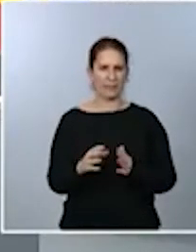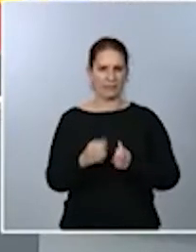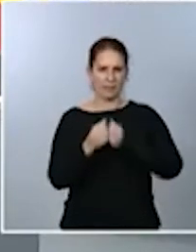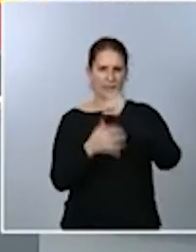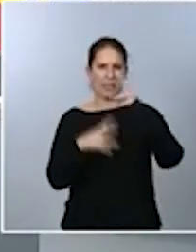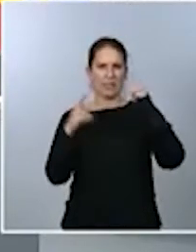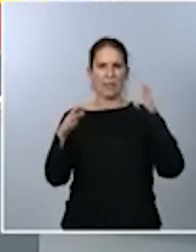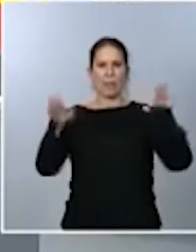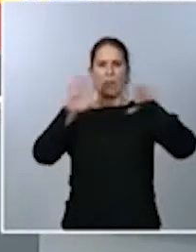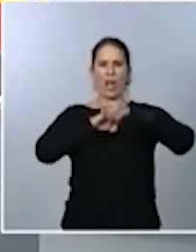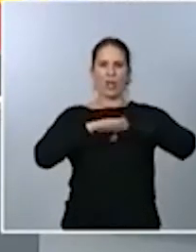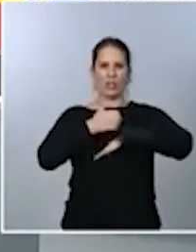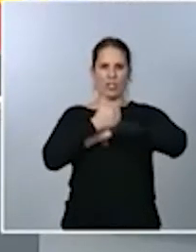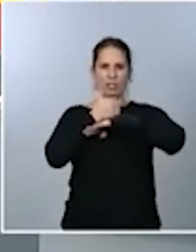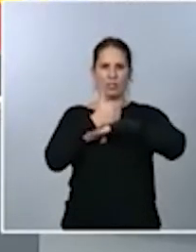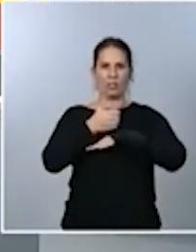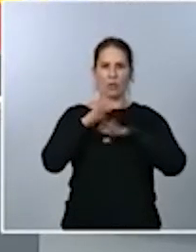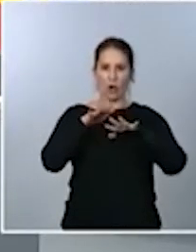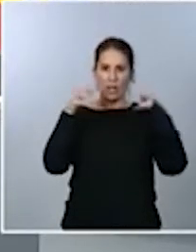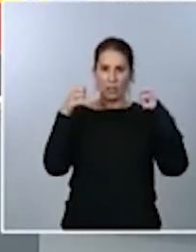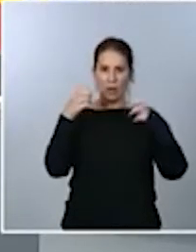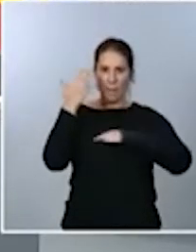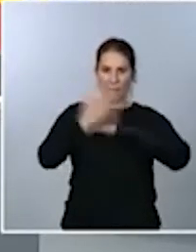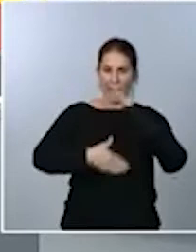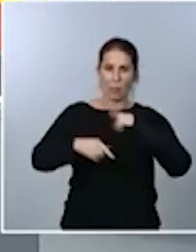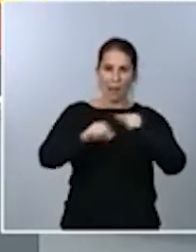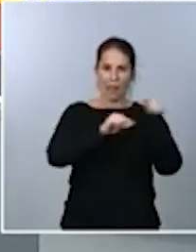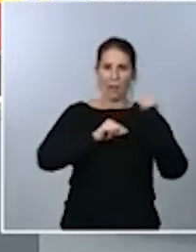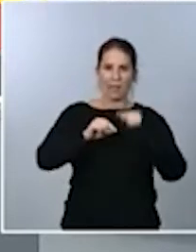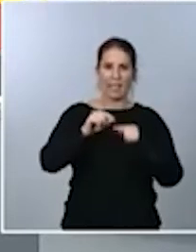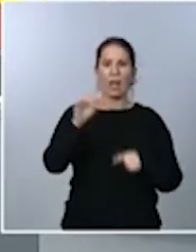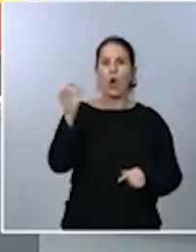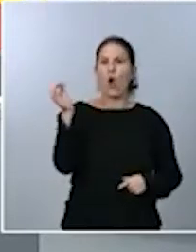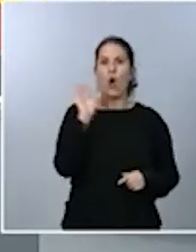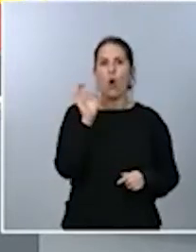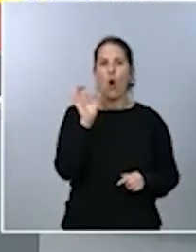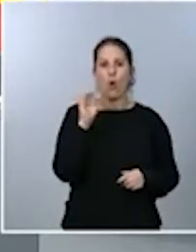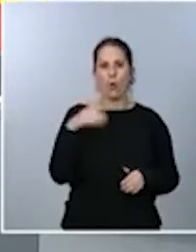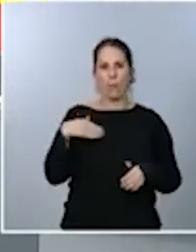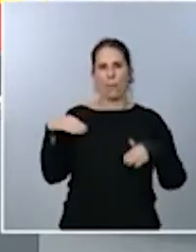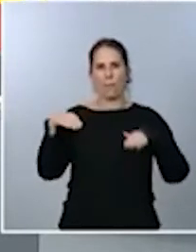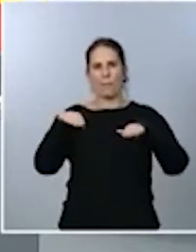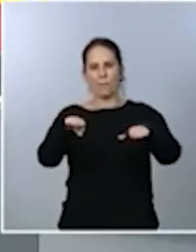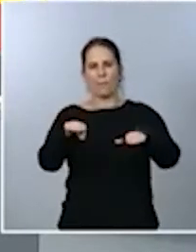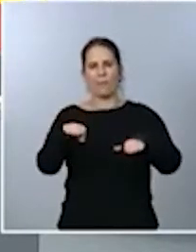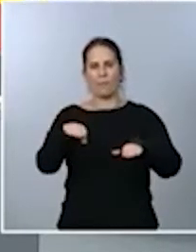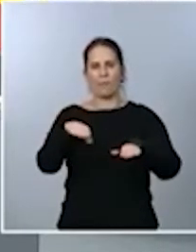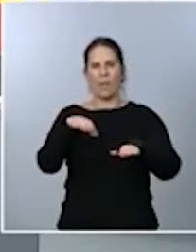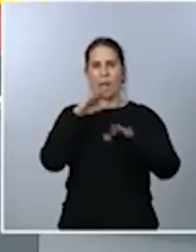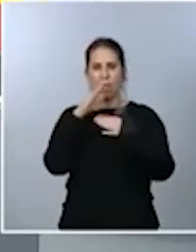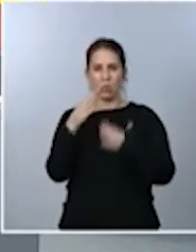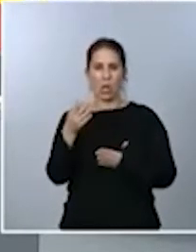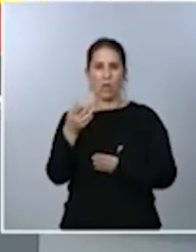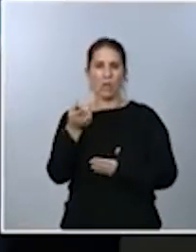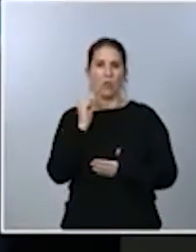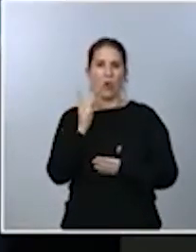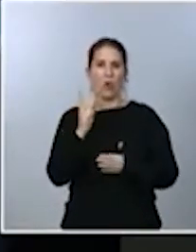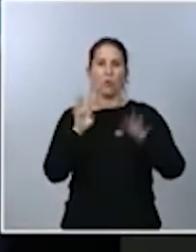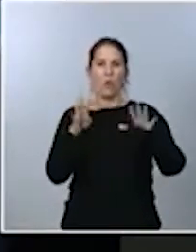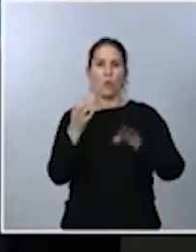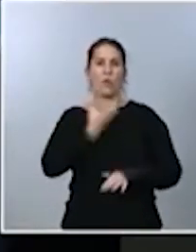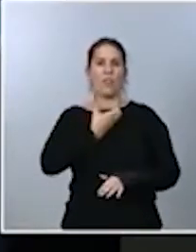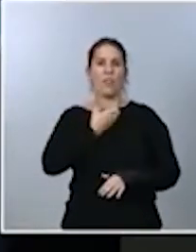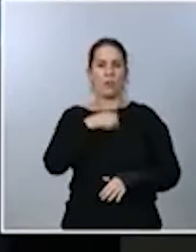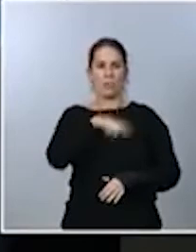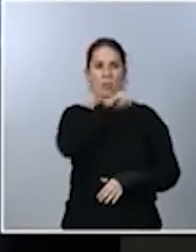¿Hay plazo en el Congreso para debatirlo o se prevé en paralelo levantar el actual que solo afecta nueve municipios de la Comunidad de Madrid